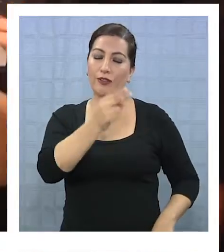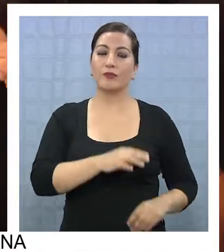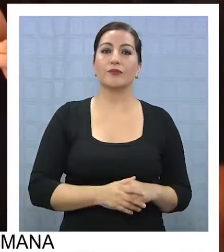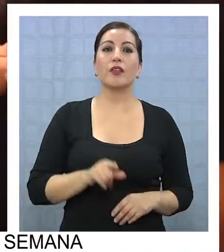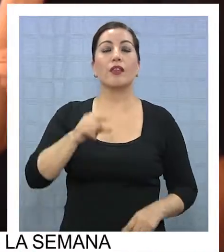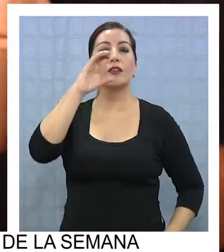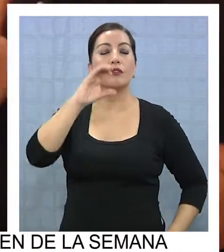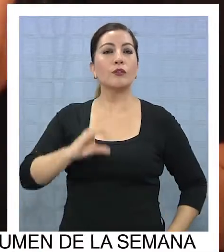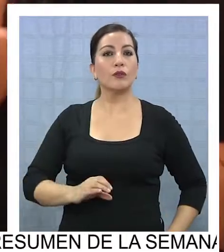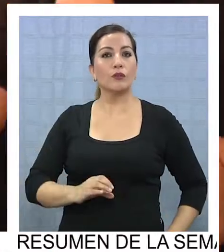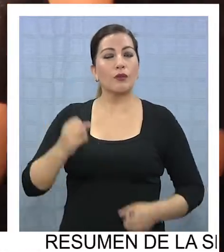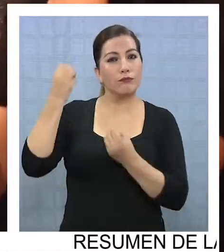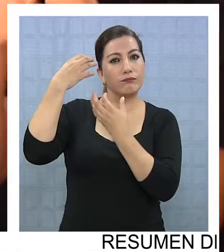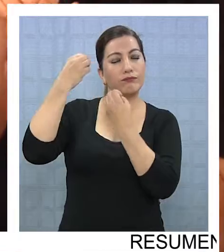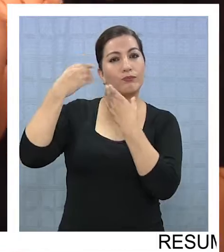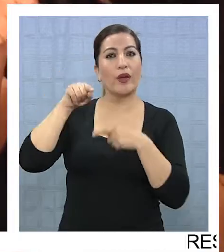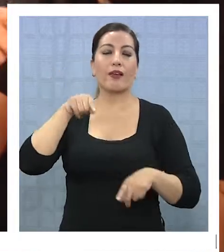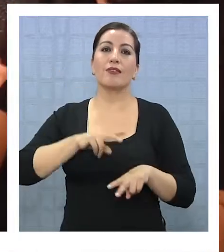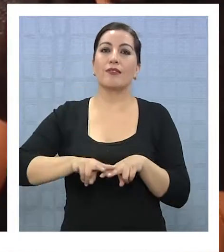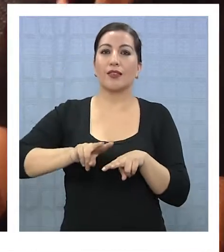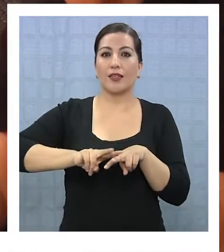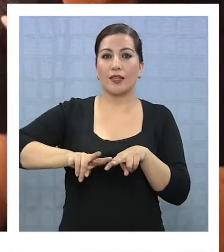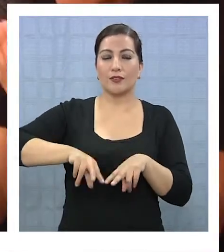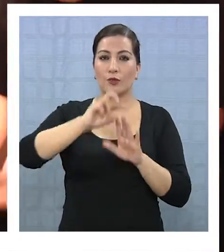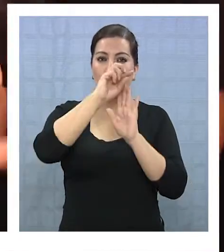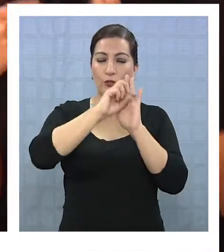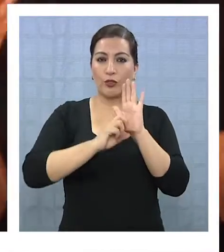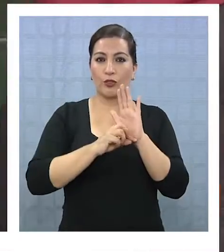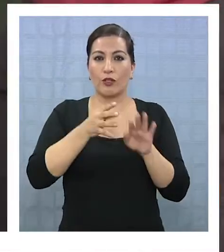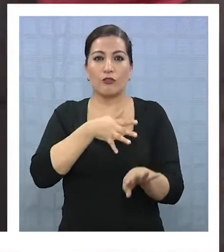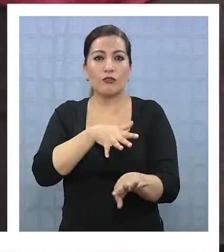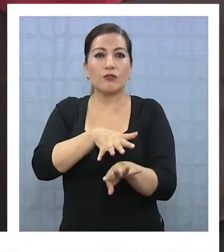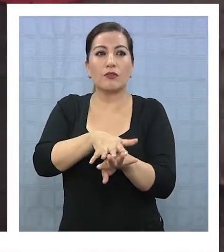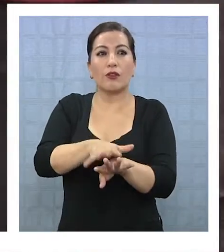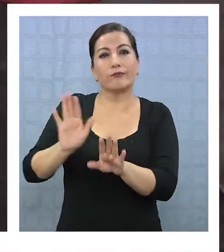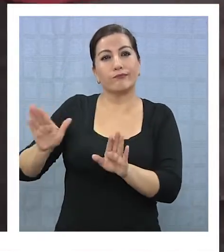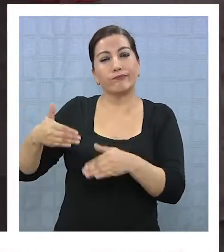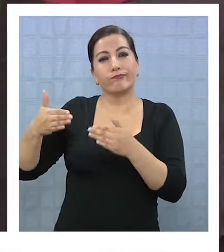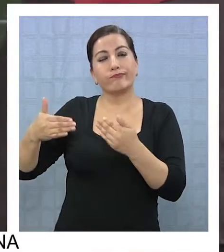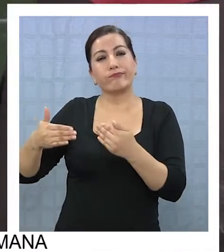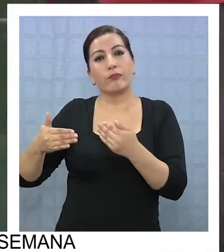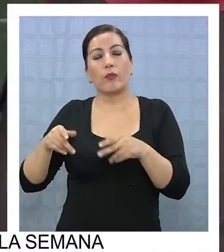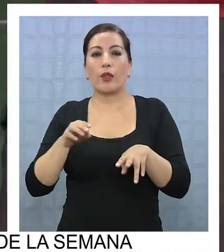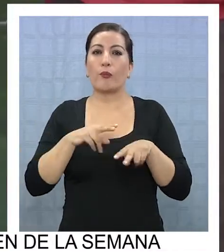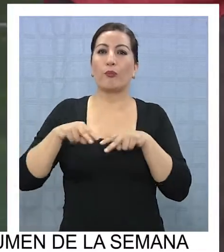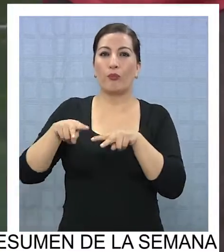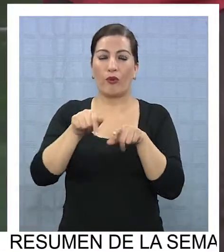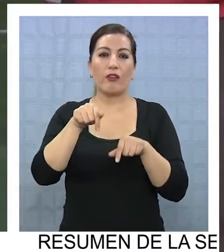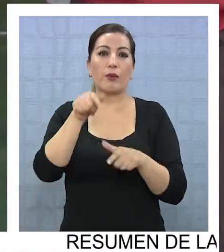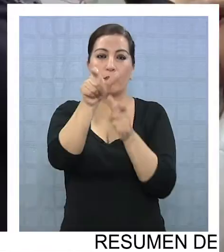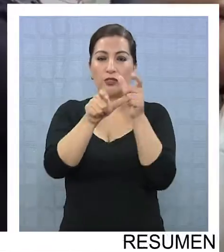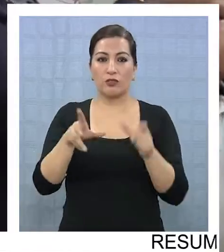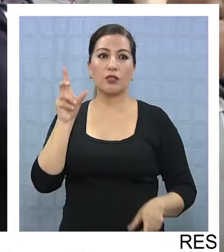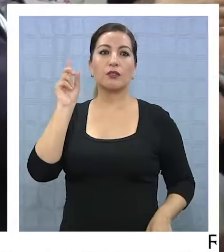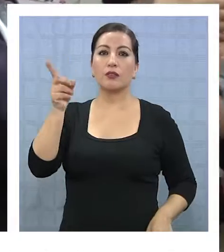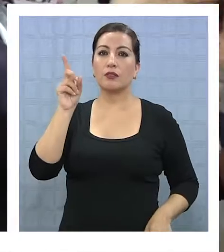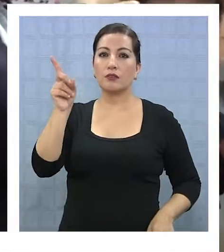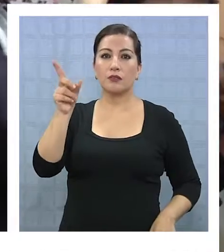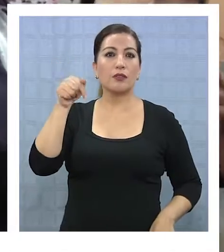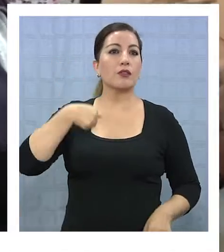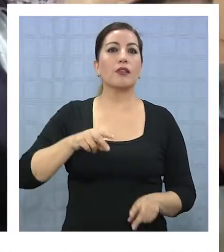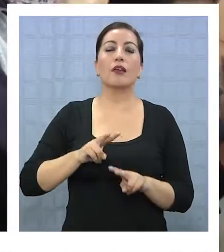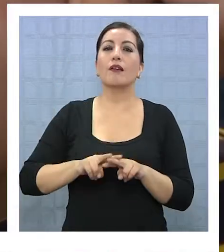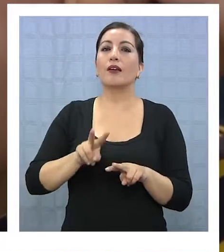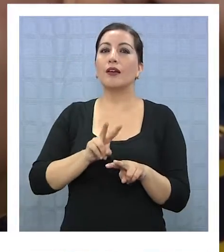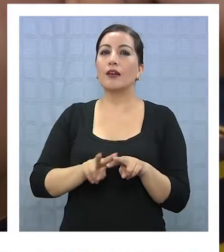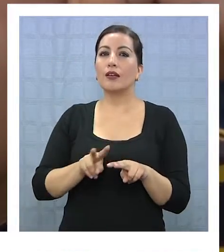Este curso de capacitación formó parte del proyecto integral de promoción de la movilidad social en personas con discapacidad que